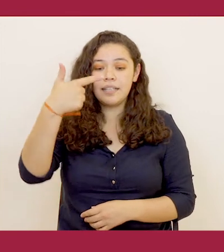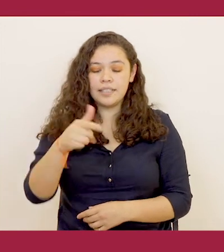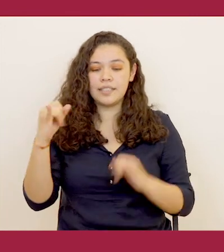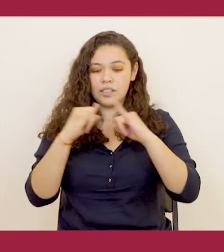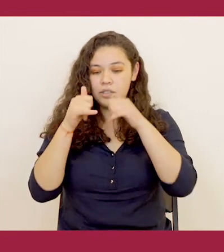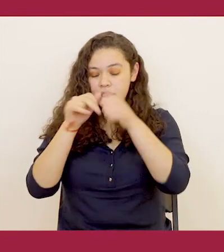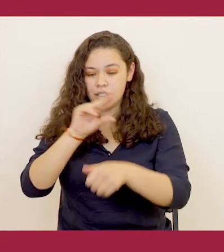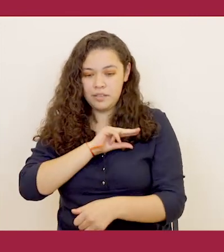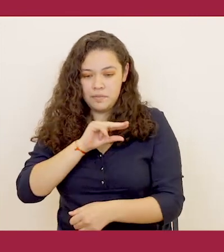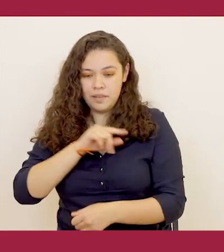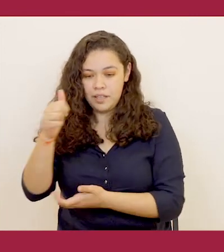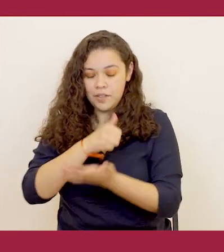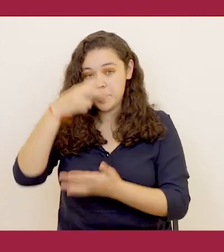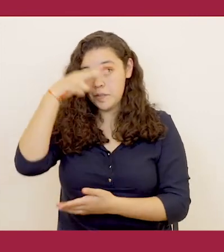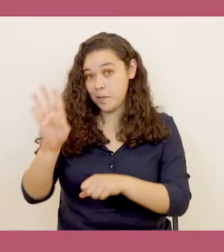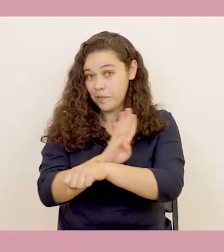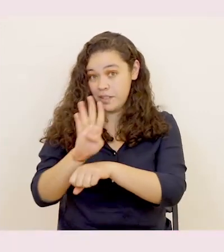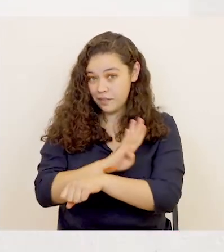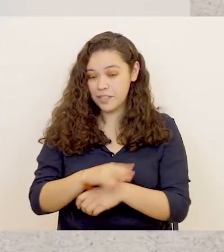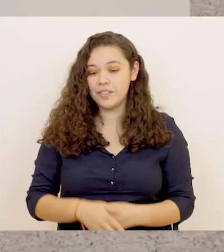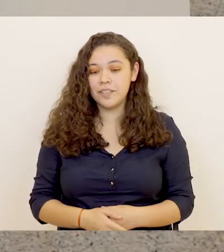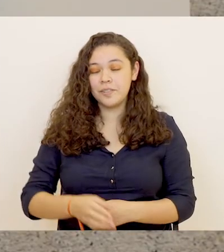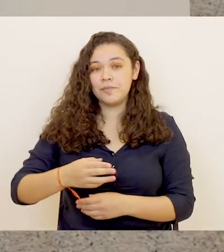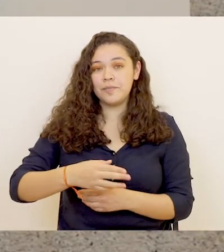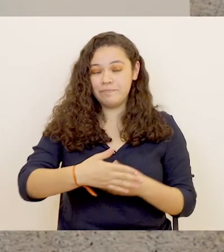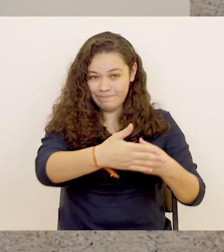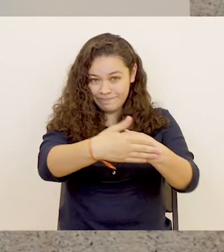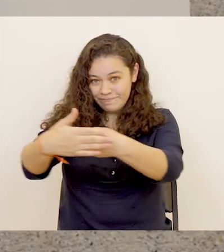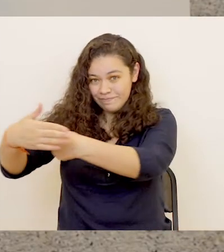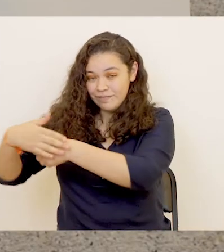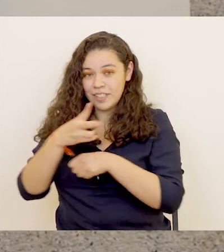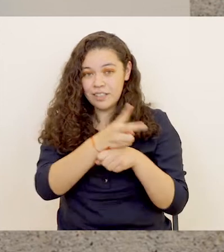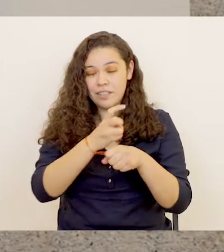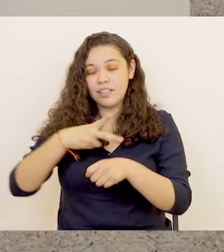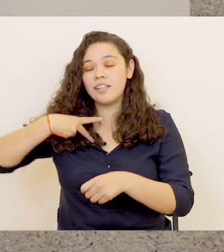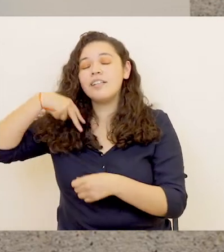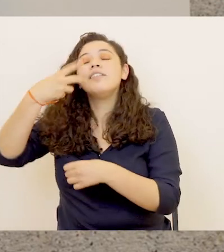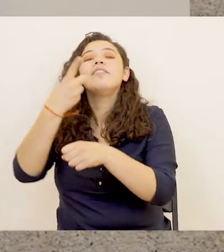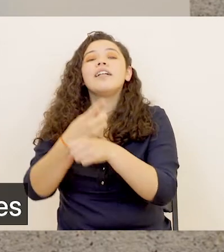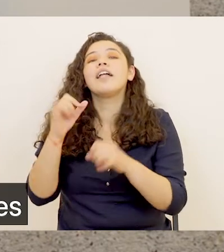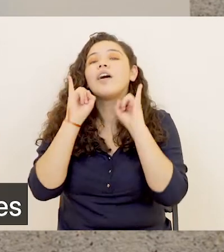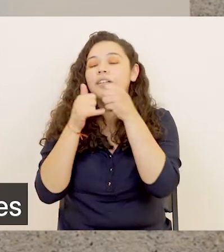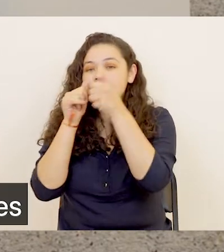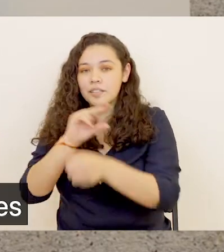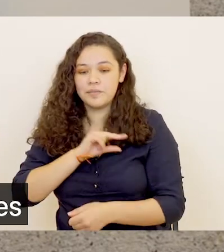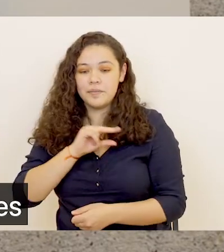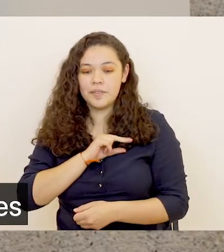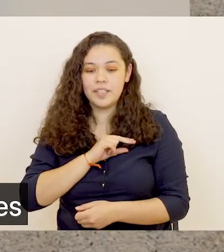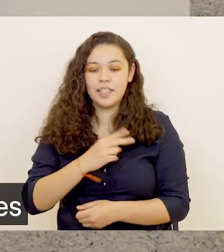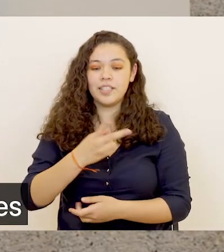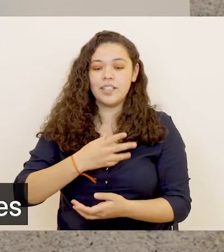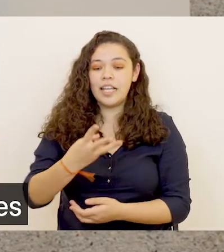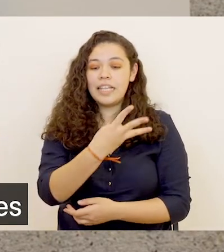instituciones de asistencia privada en la Ciudad de México. Los invitamos a que formen parte del Voluntario de la Junta de Estencia Privada y con ello ayudemos